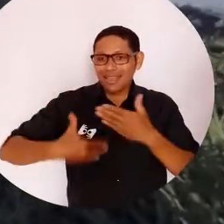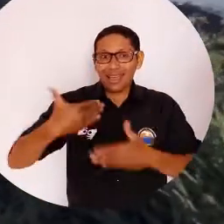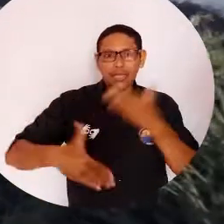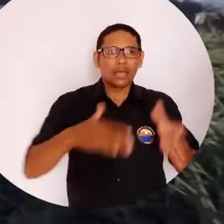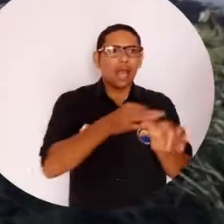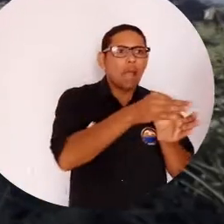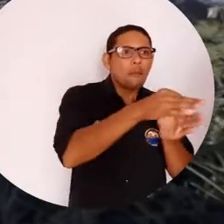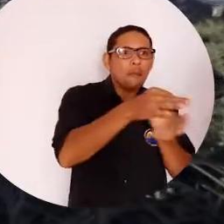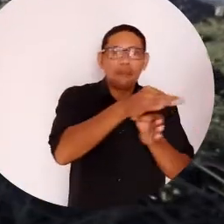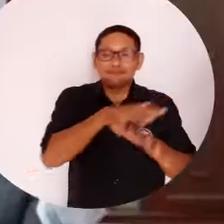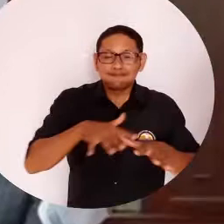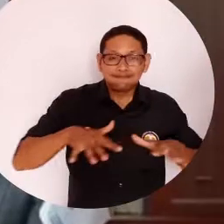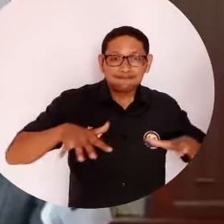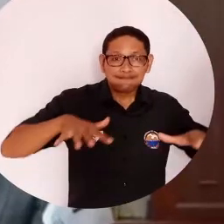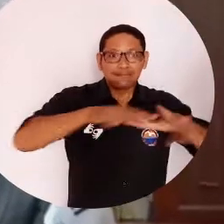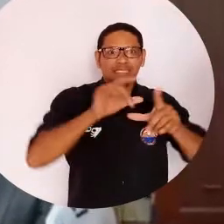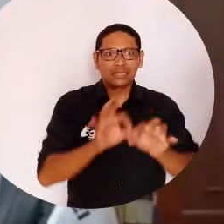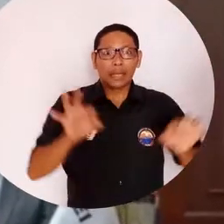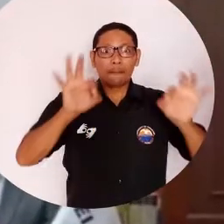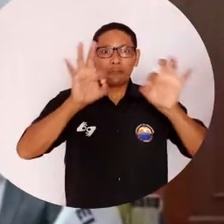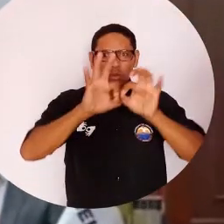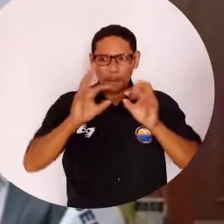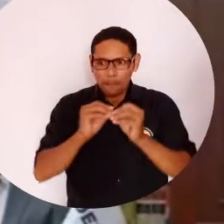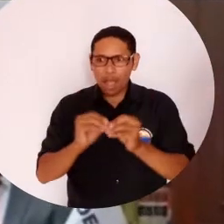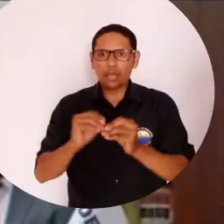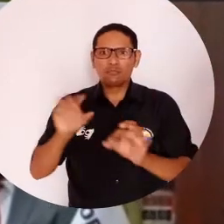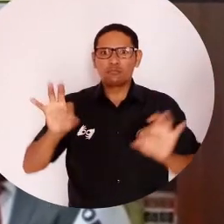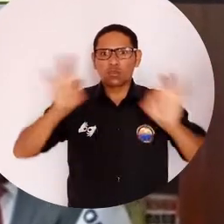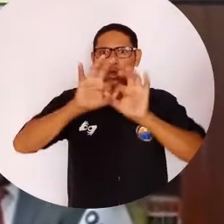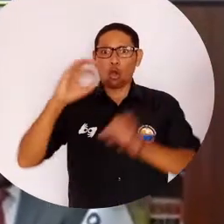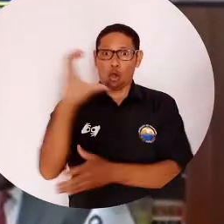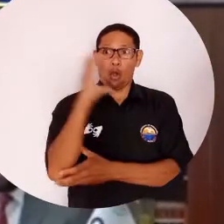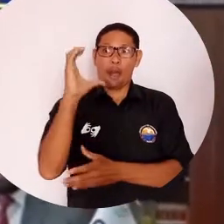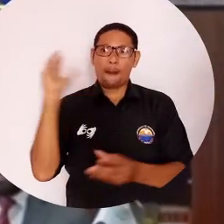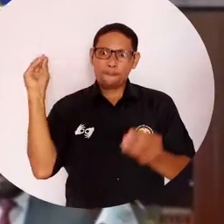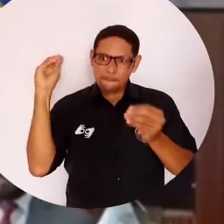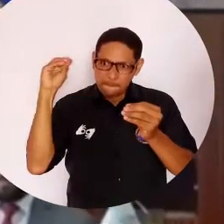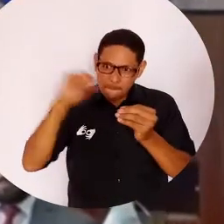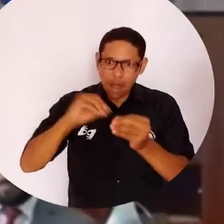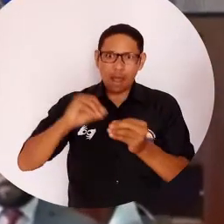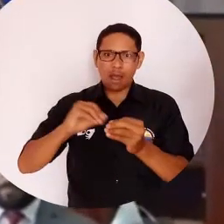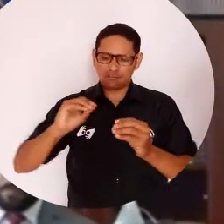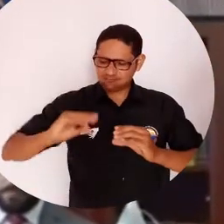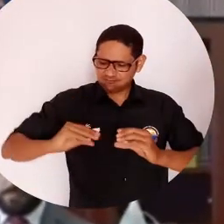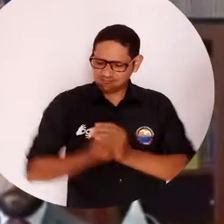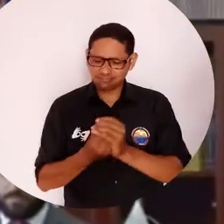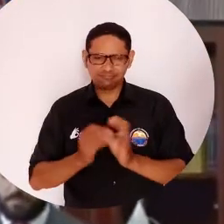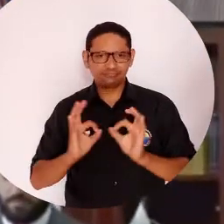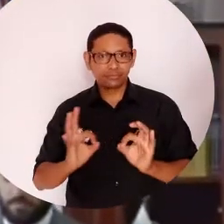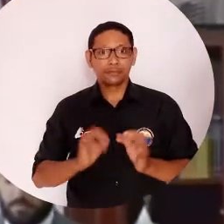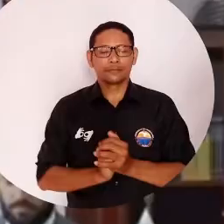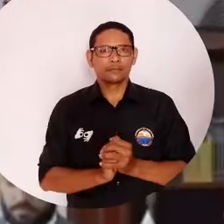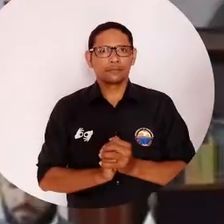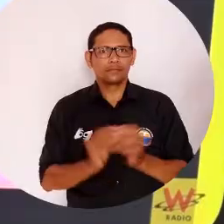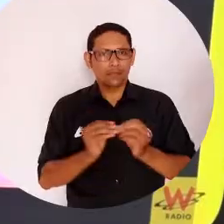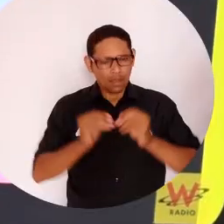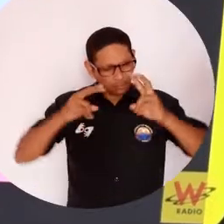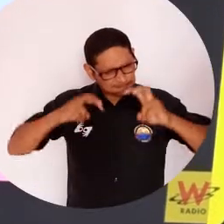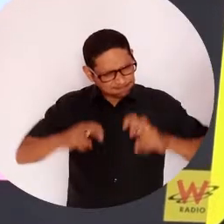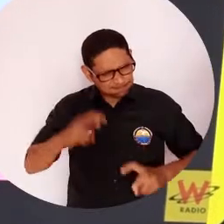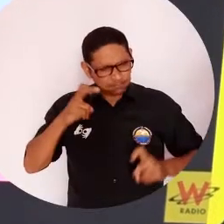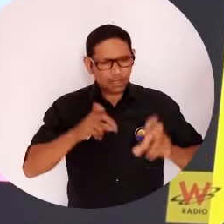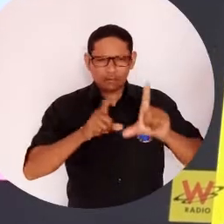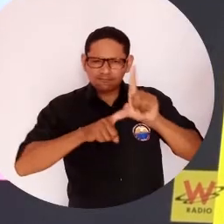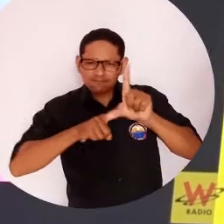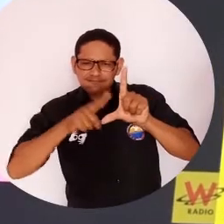desarrollo rural desde las regiones. Es el momento de avanzar juntos hacia un país más influyente y con muchas más oportunidades para todo el país. En el